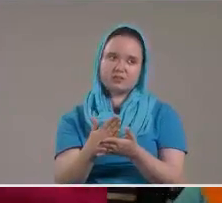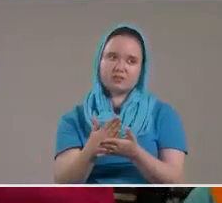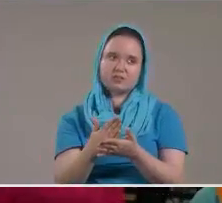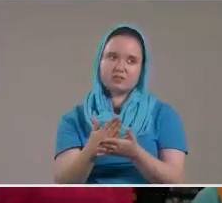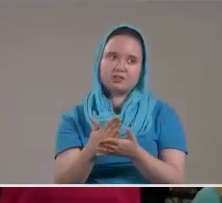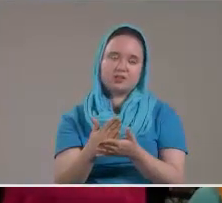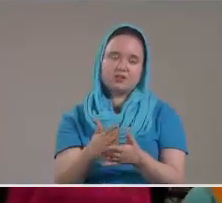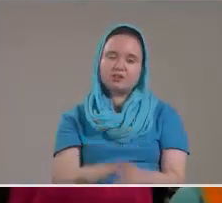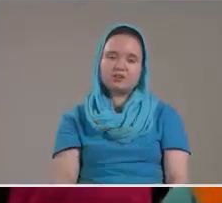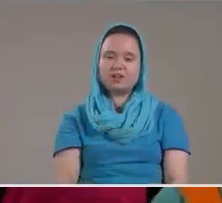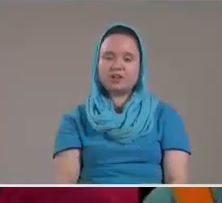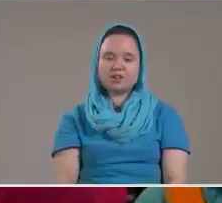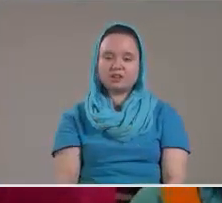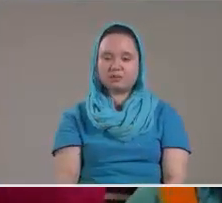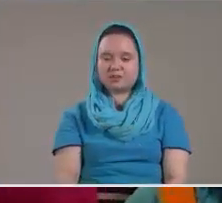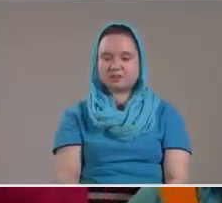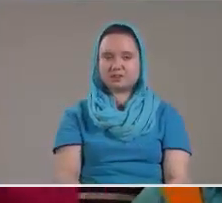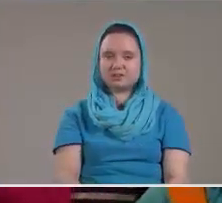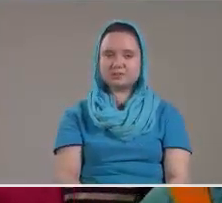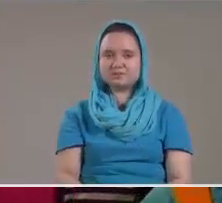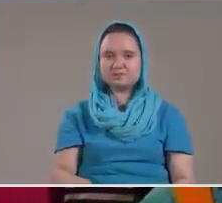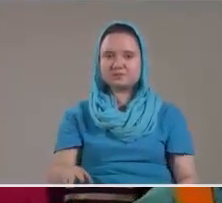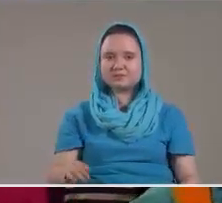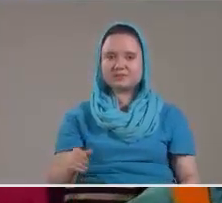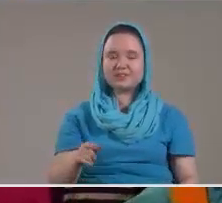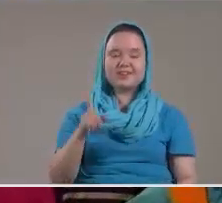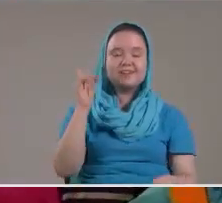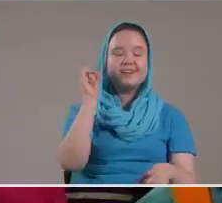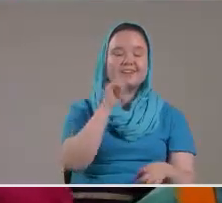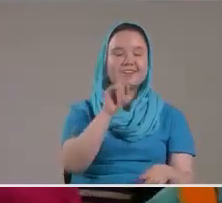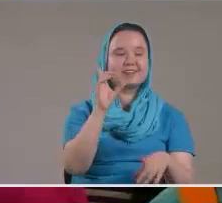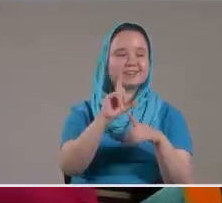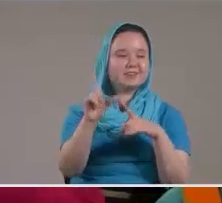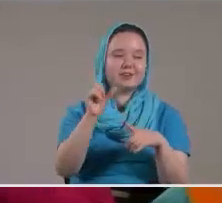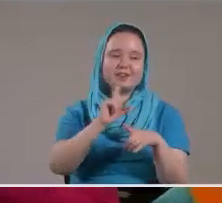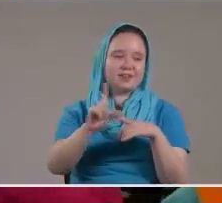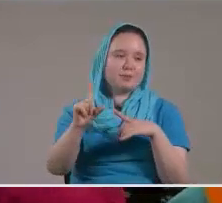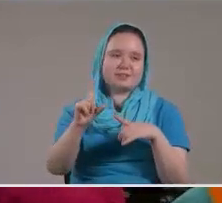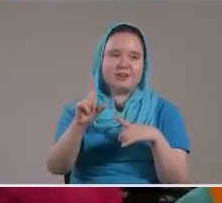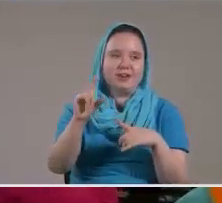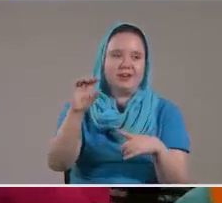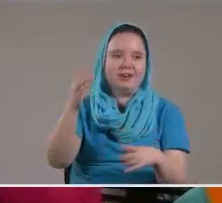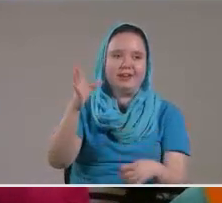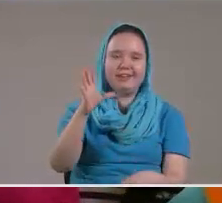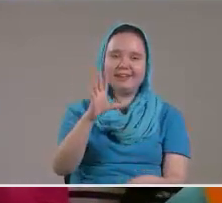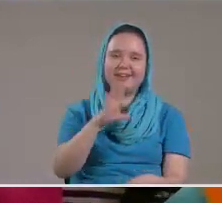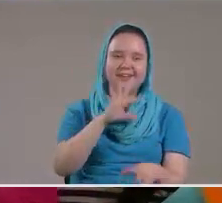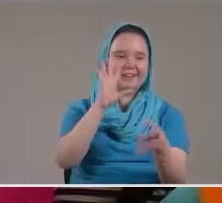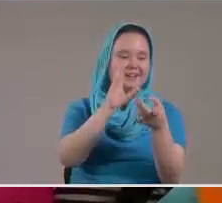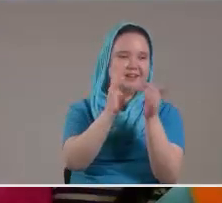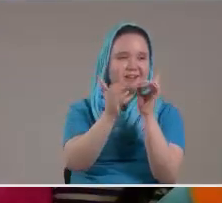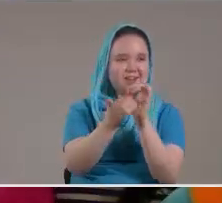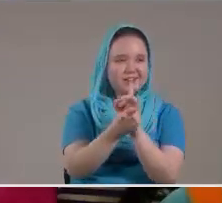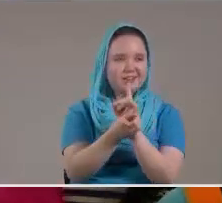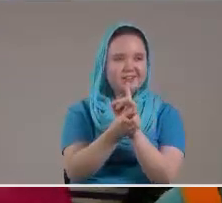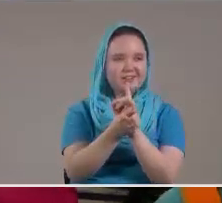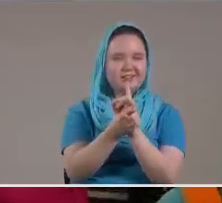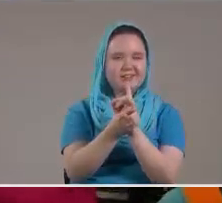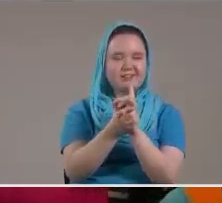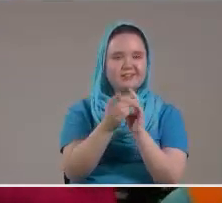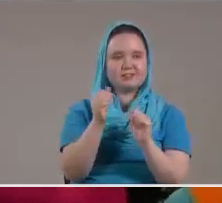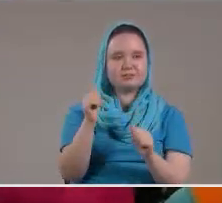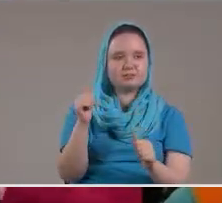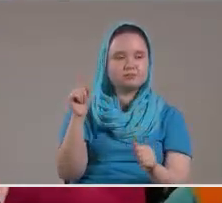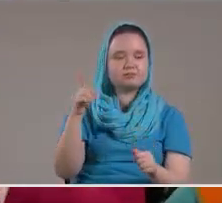impedimento Aquellas cosas Que se han convertido En lastre Aún Señor Aquellos